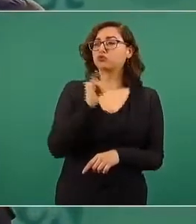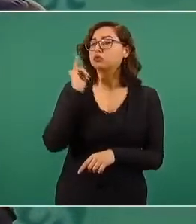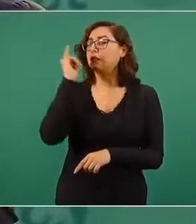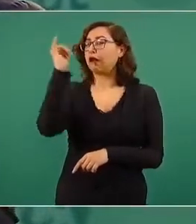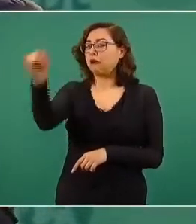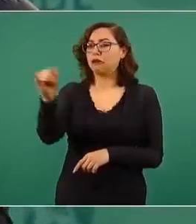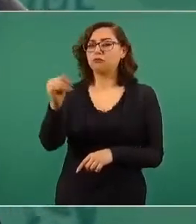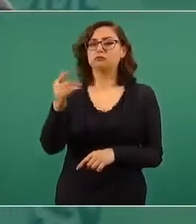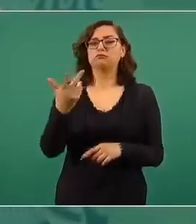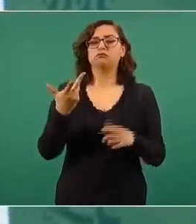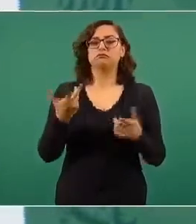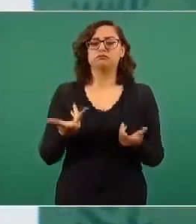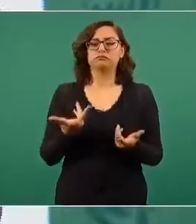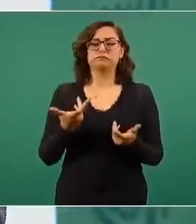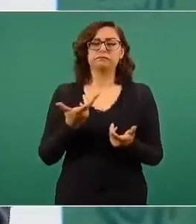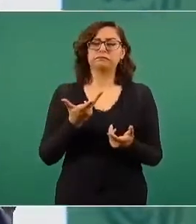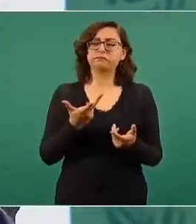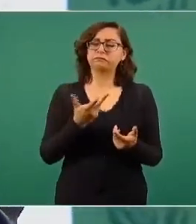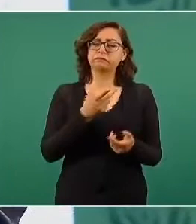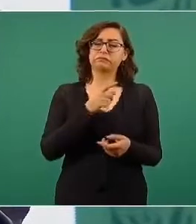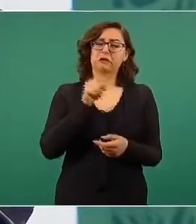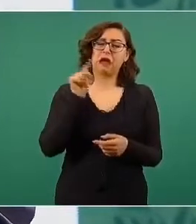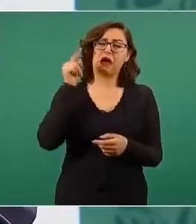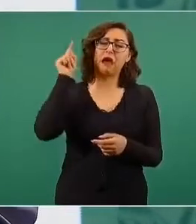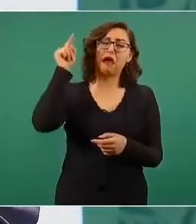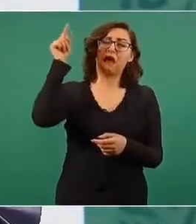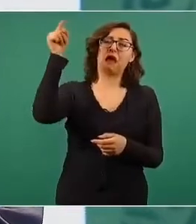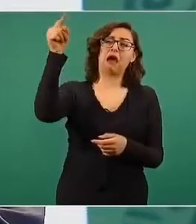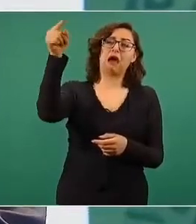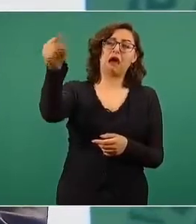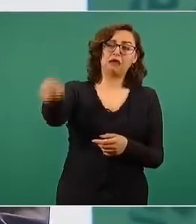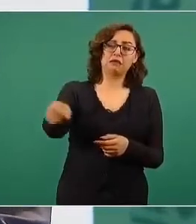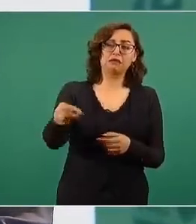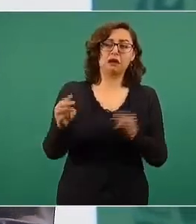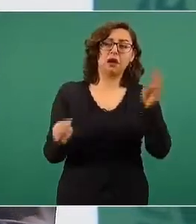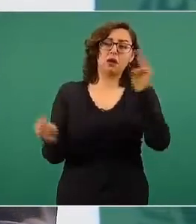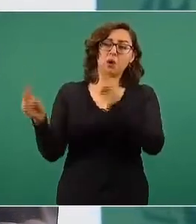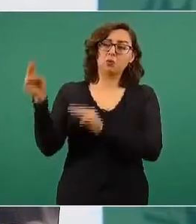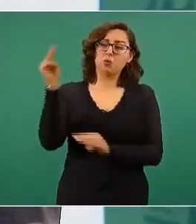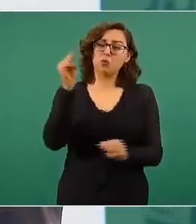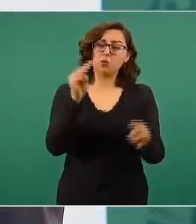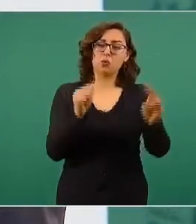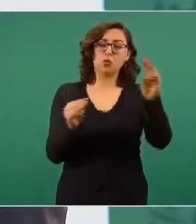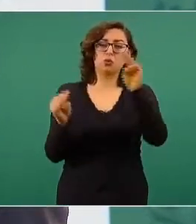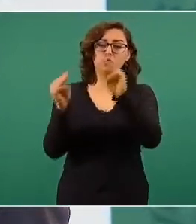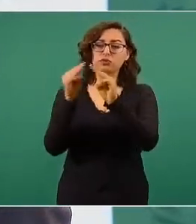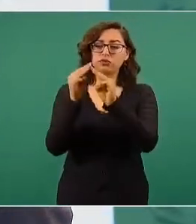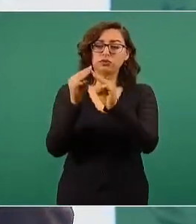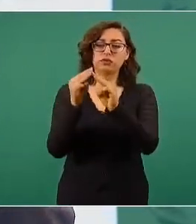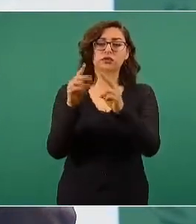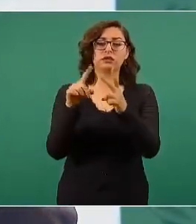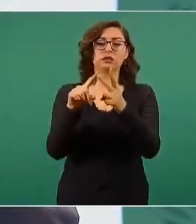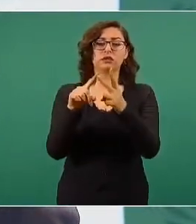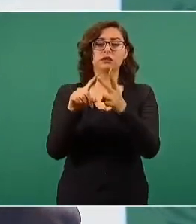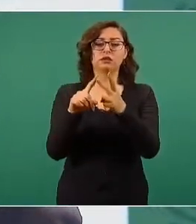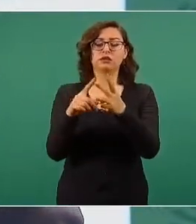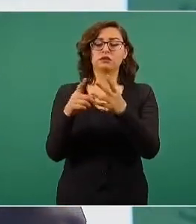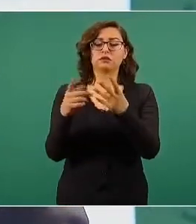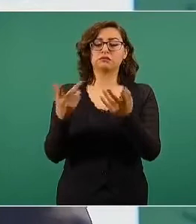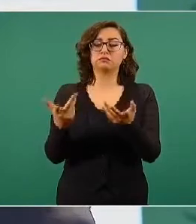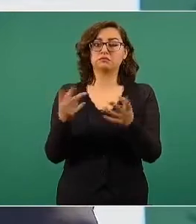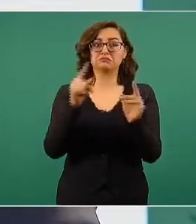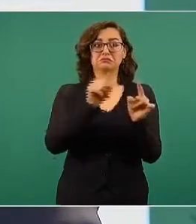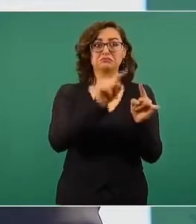hasta las comunidades más lejanas de las sierras del